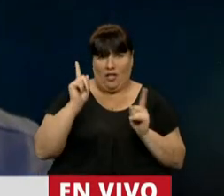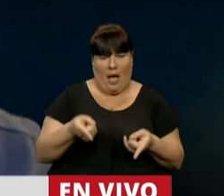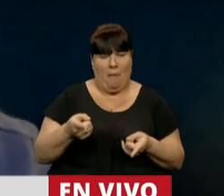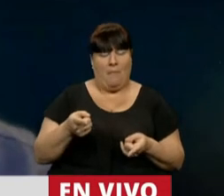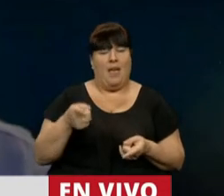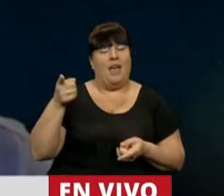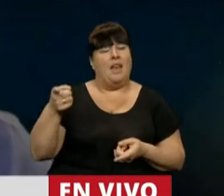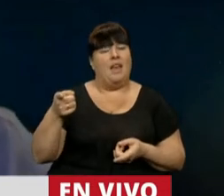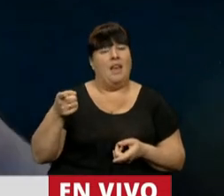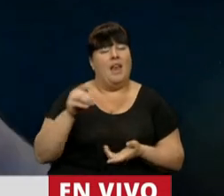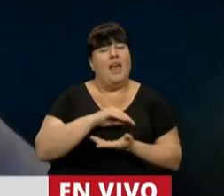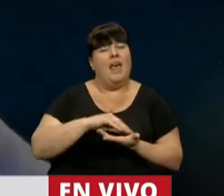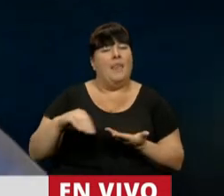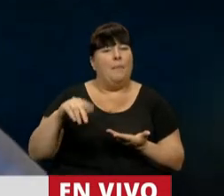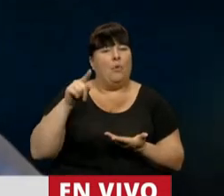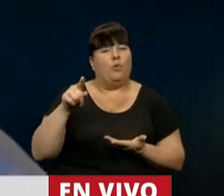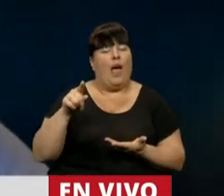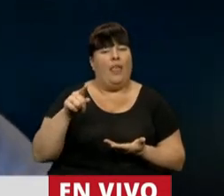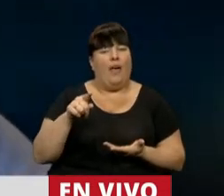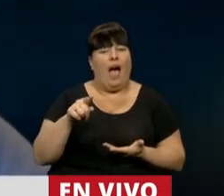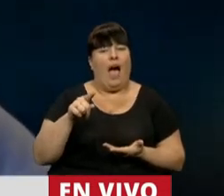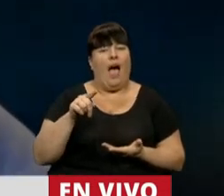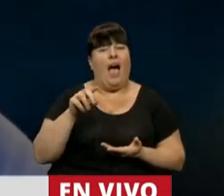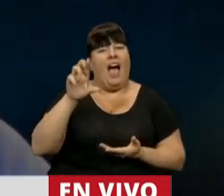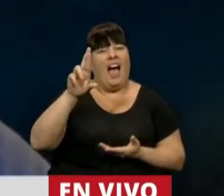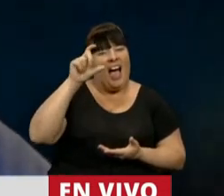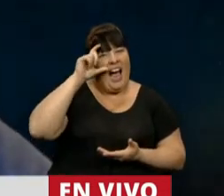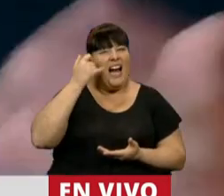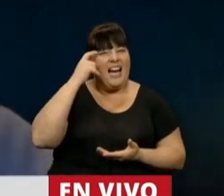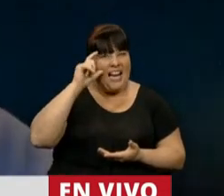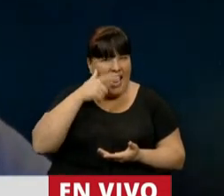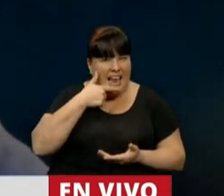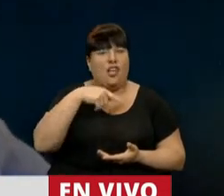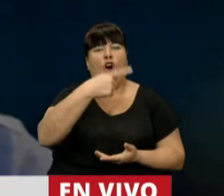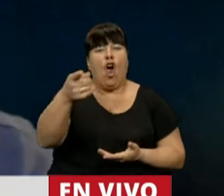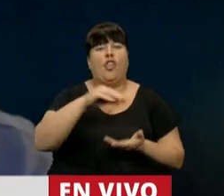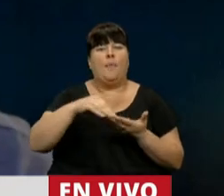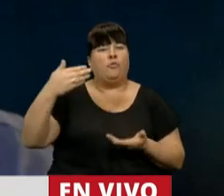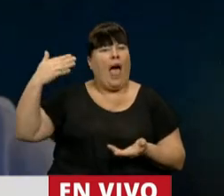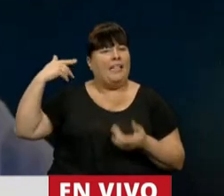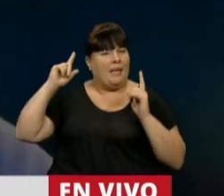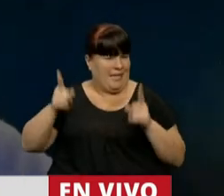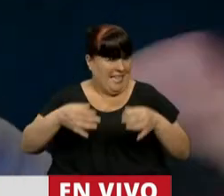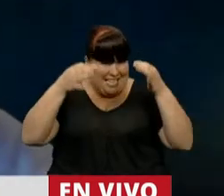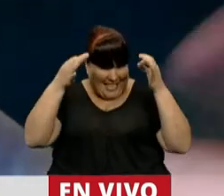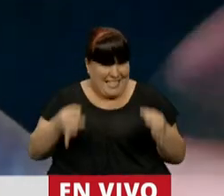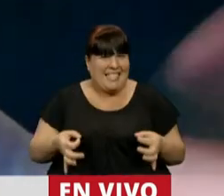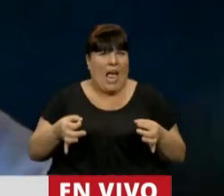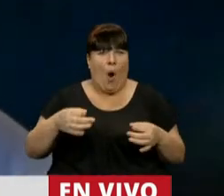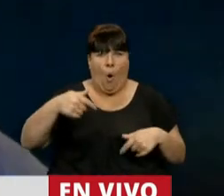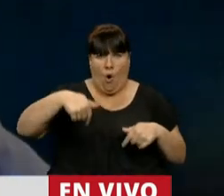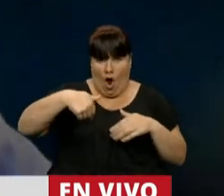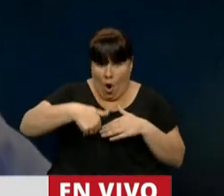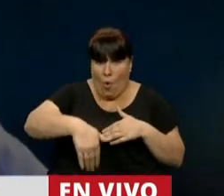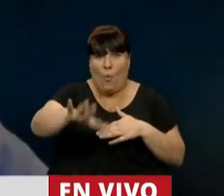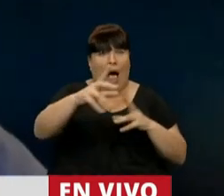tocó a la diputada Roxana Redes y a otros diputados anteriormente. Y seguramente en el devenir de